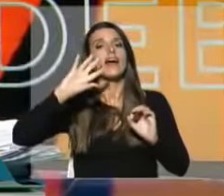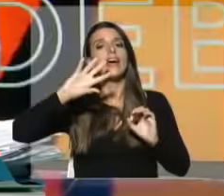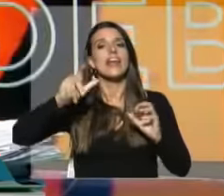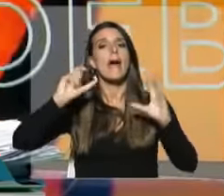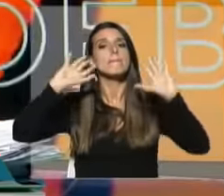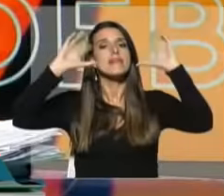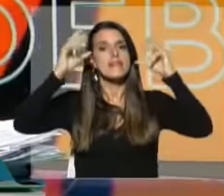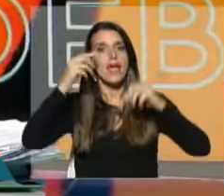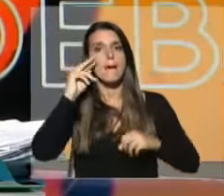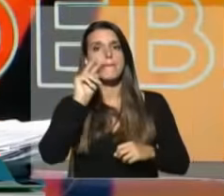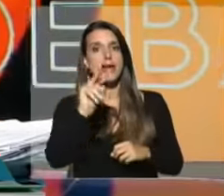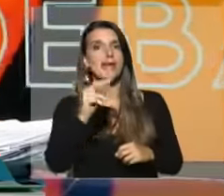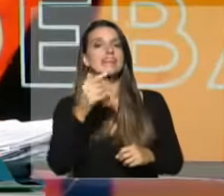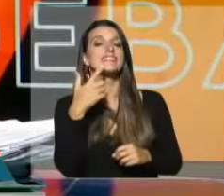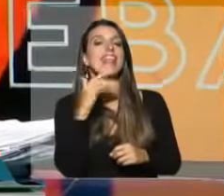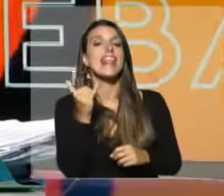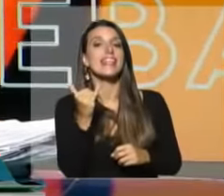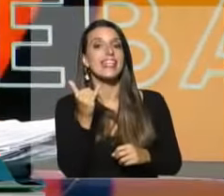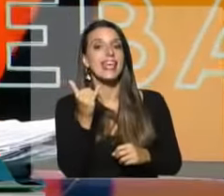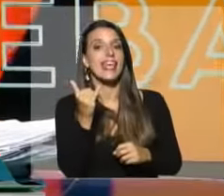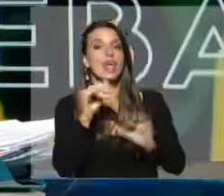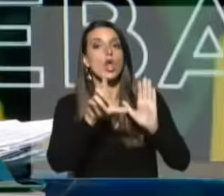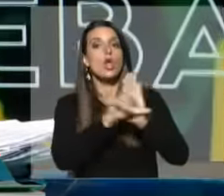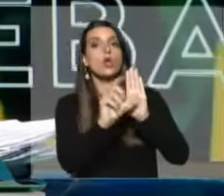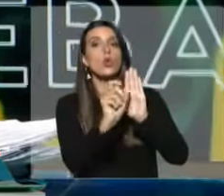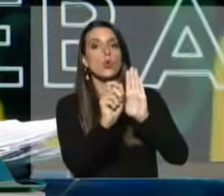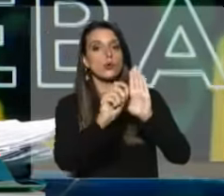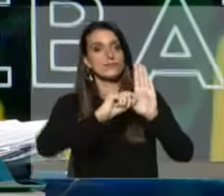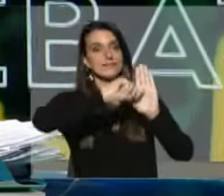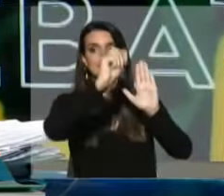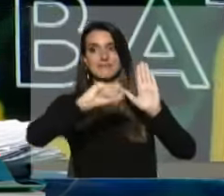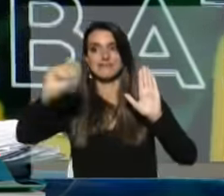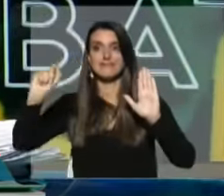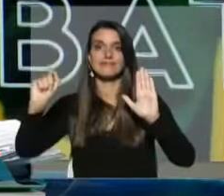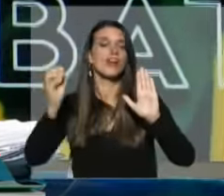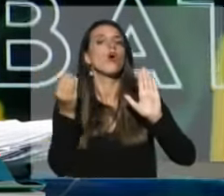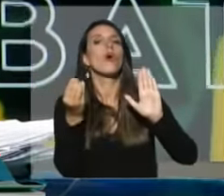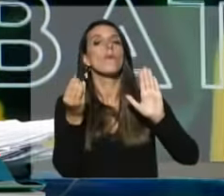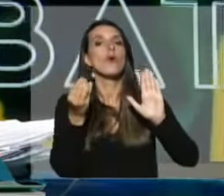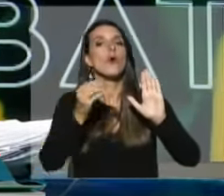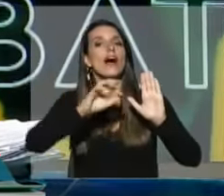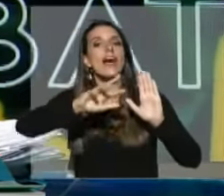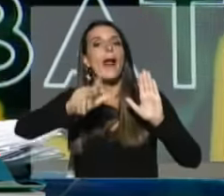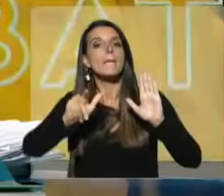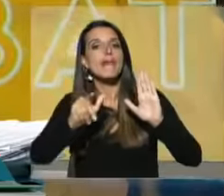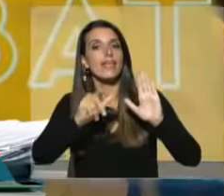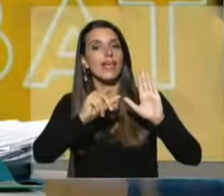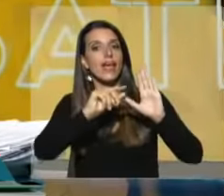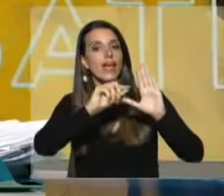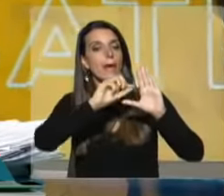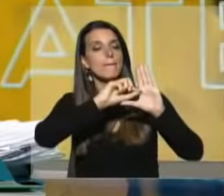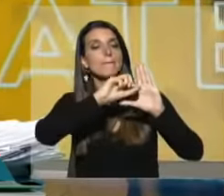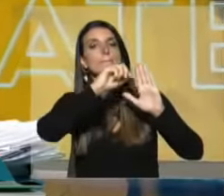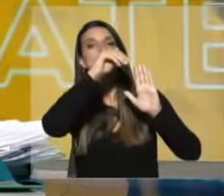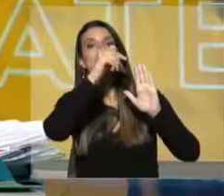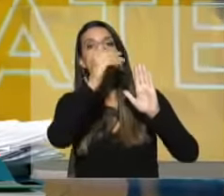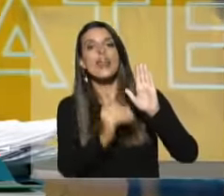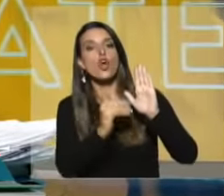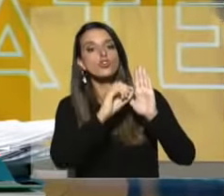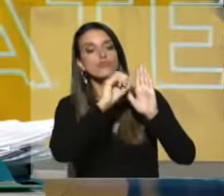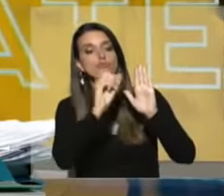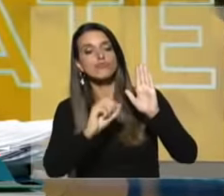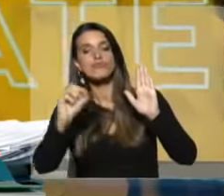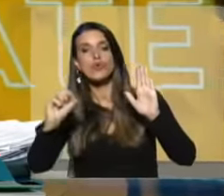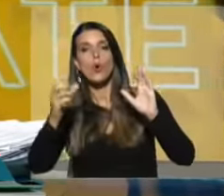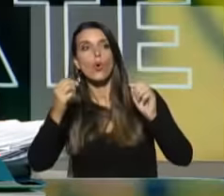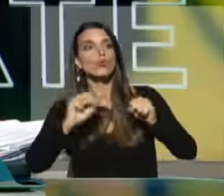línea celeste acá es la luz. Y las rapiñas bajan cuando estamos